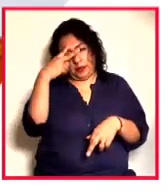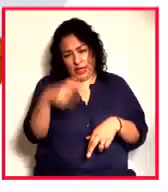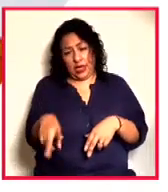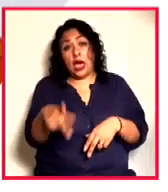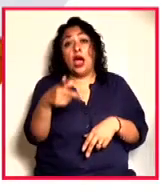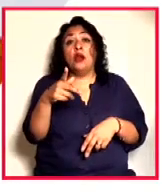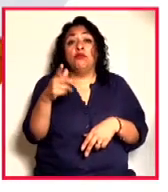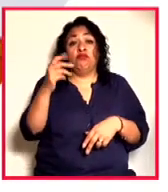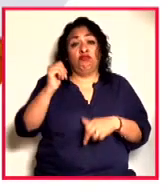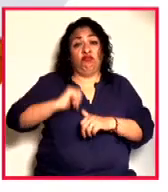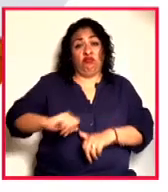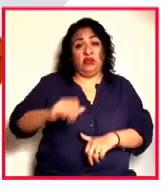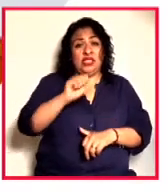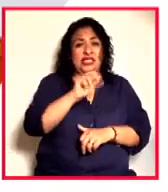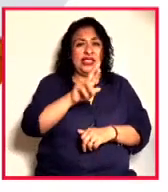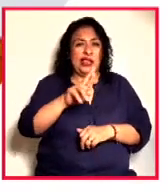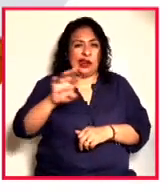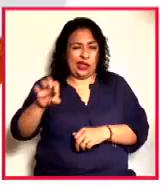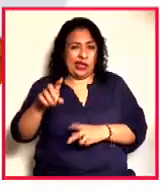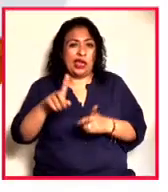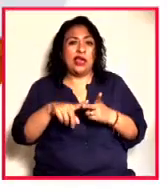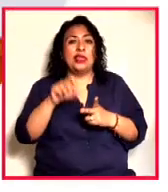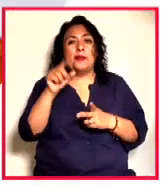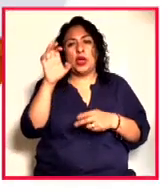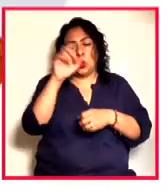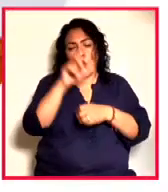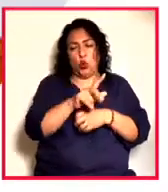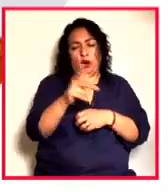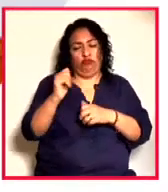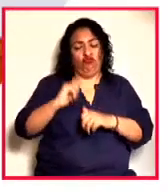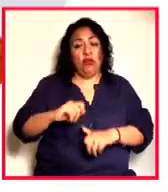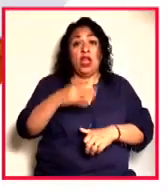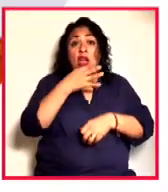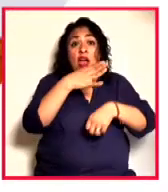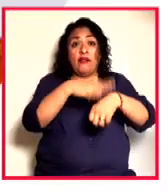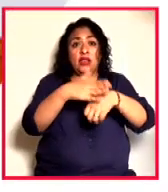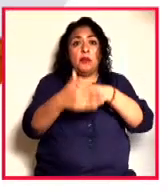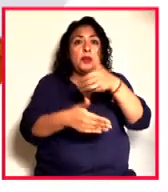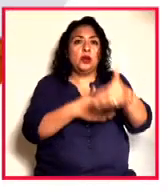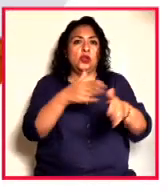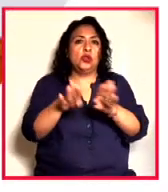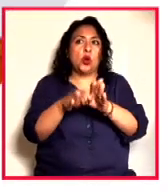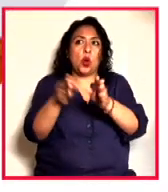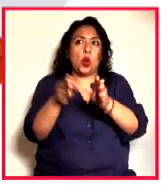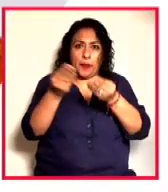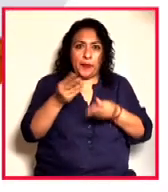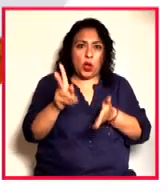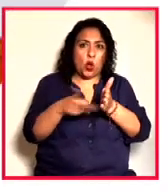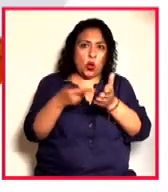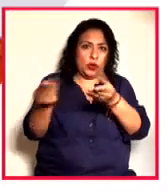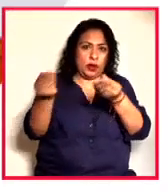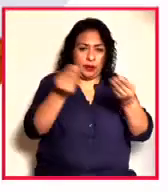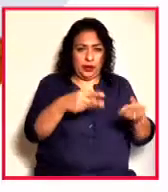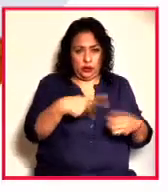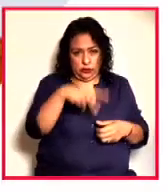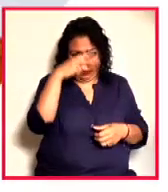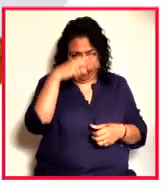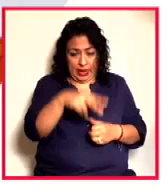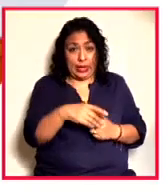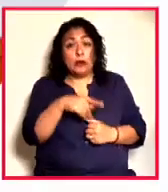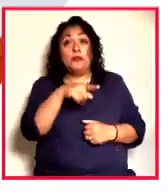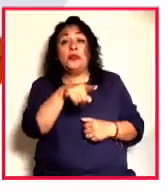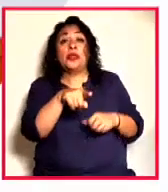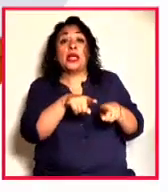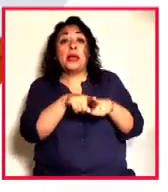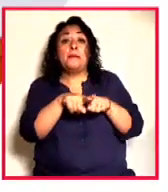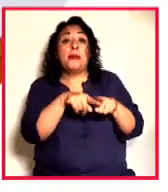autoridades de las secretarías de Relaciones Exteriores y de Cultura, dieron a conocer estos procesos de devolución. Los pueblos hermanos de